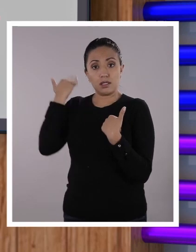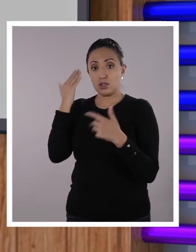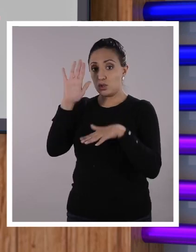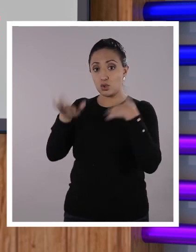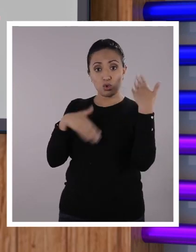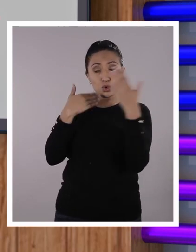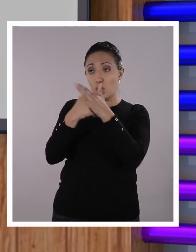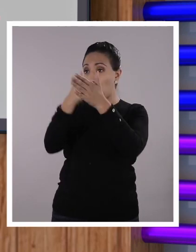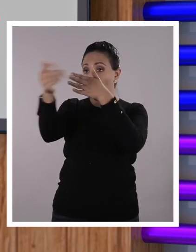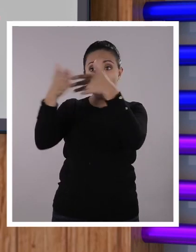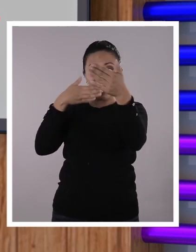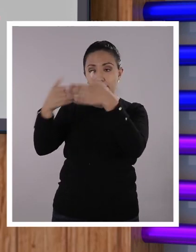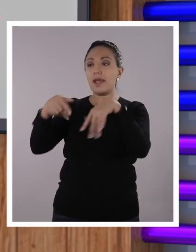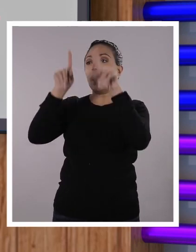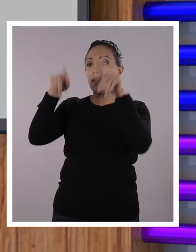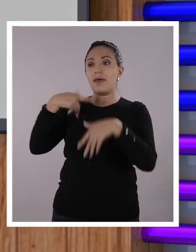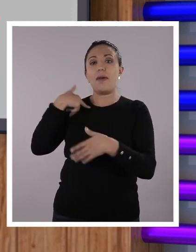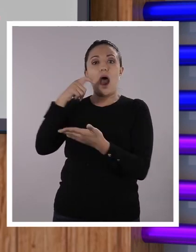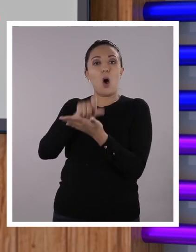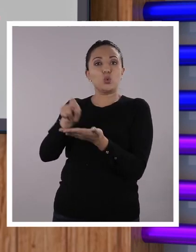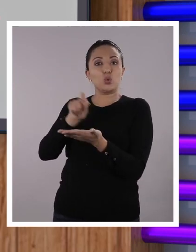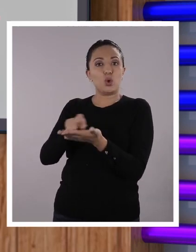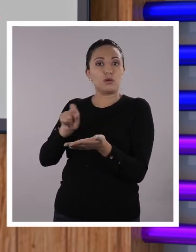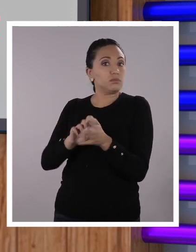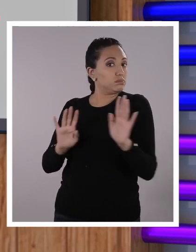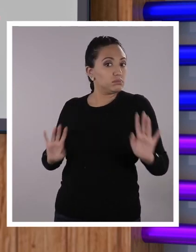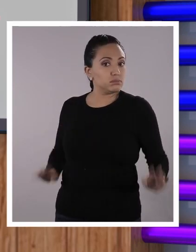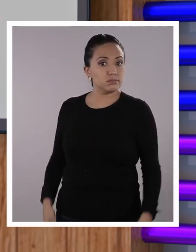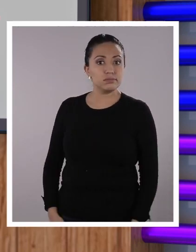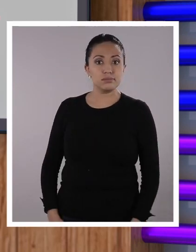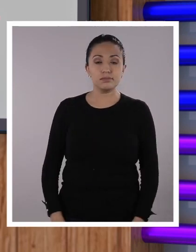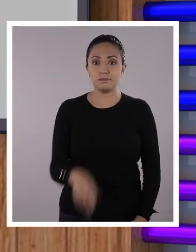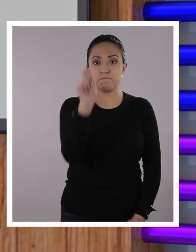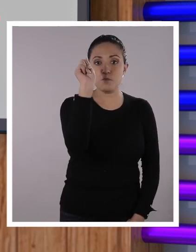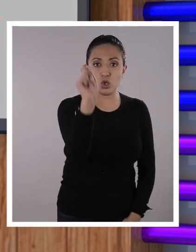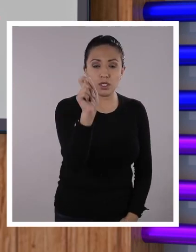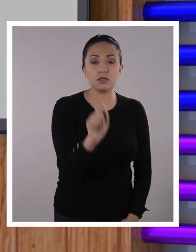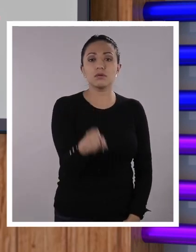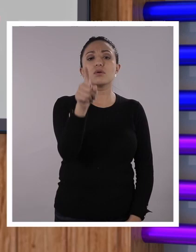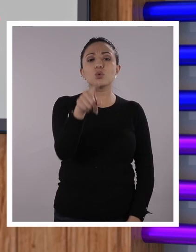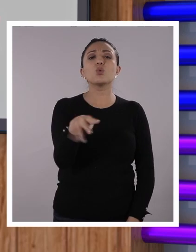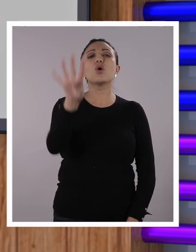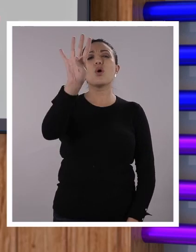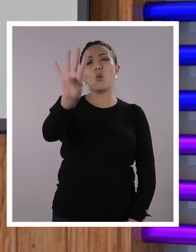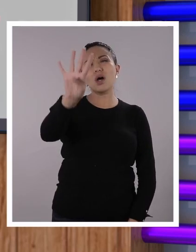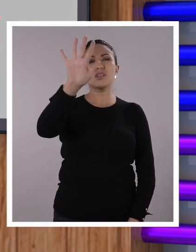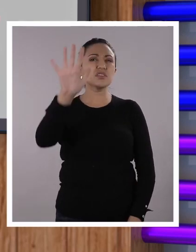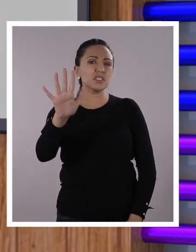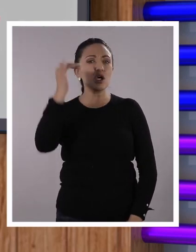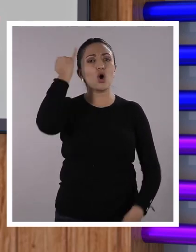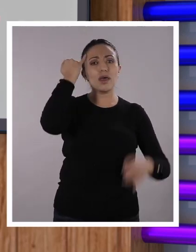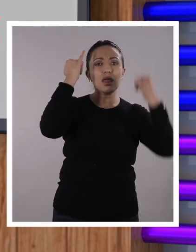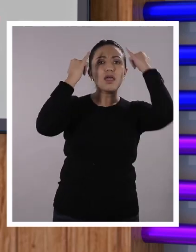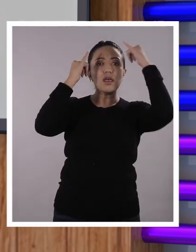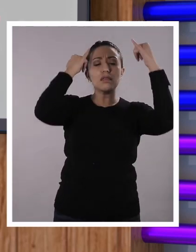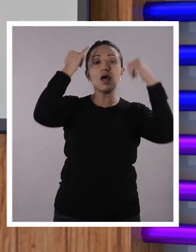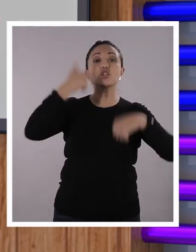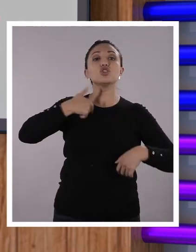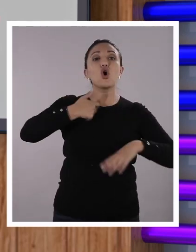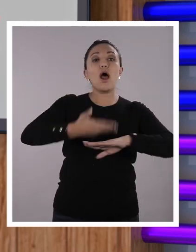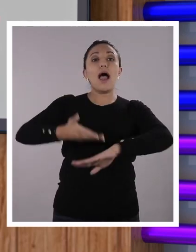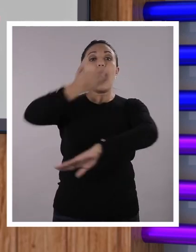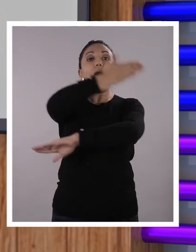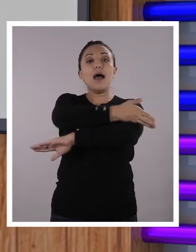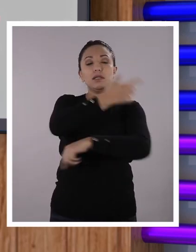que existen de cualquier índole tienen autor. Coloca aquí por lo menos cuatro o cinco ideas sobre lo que tú